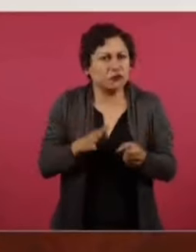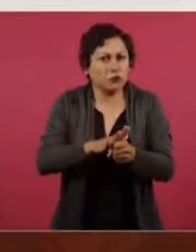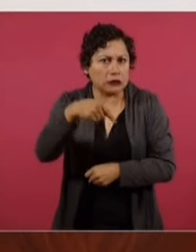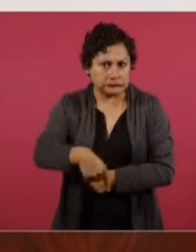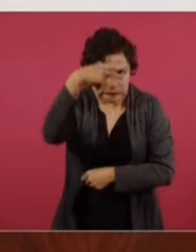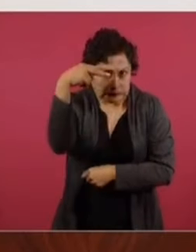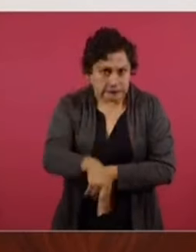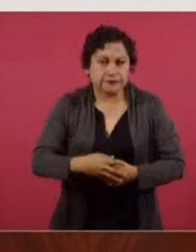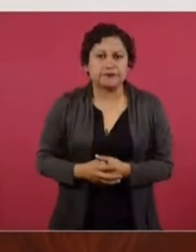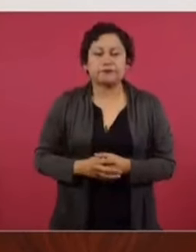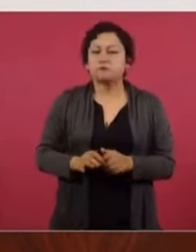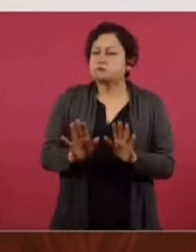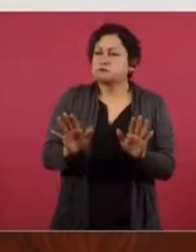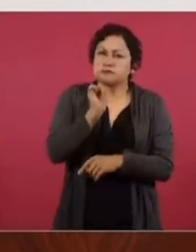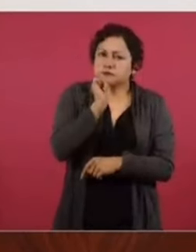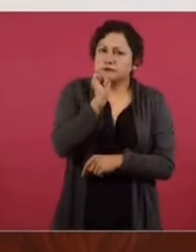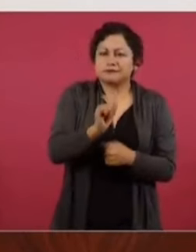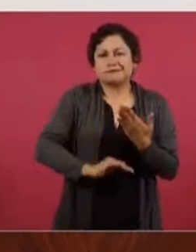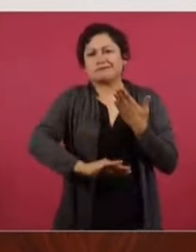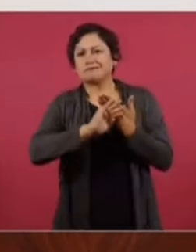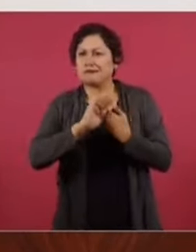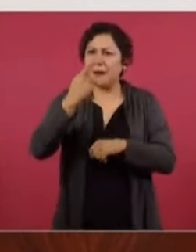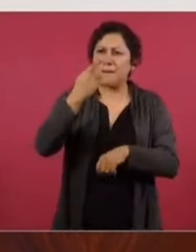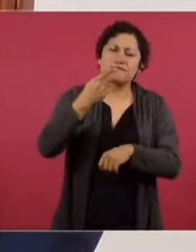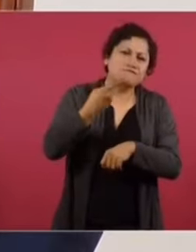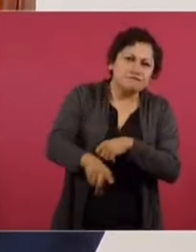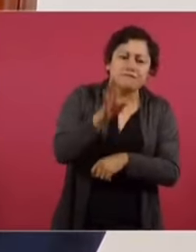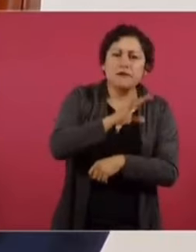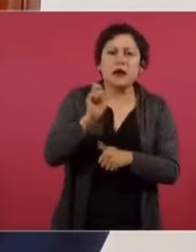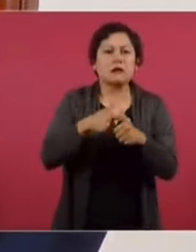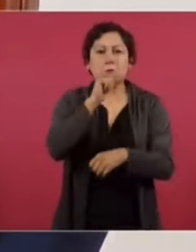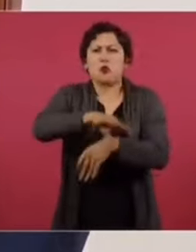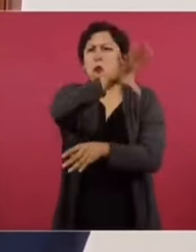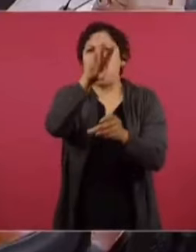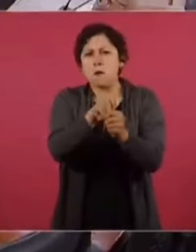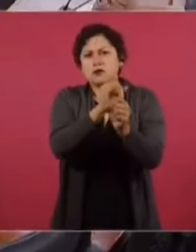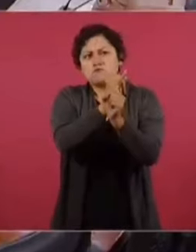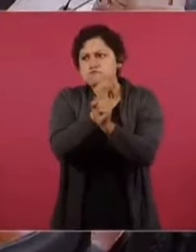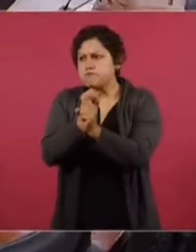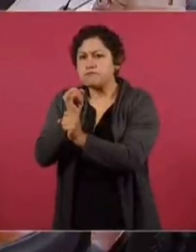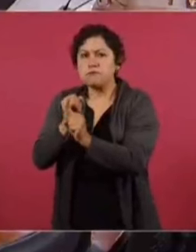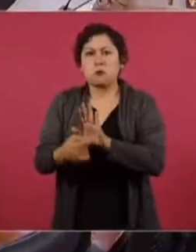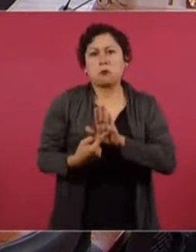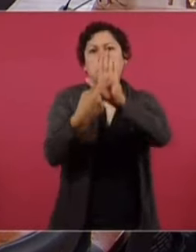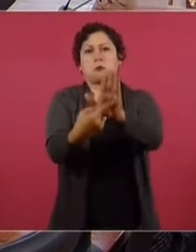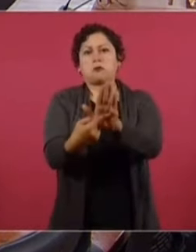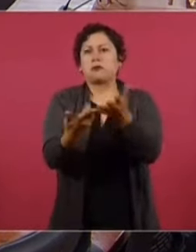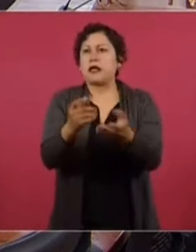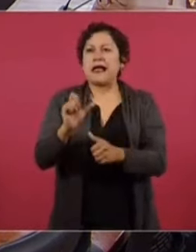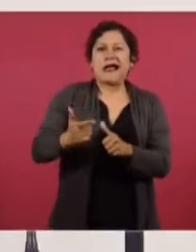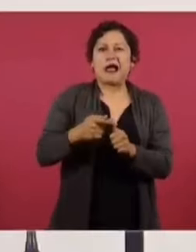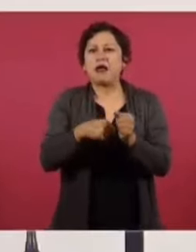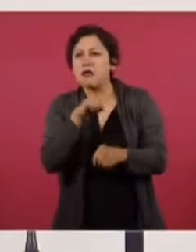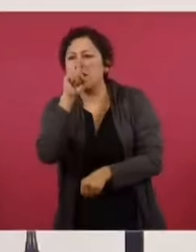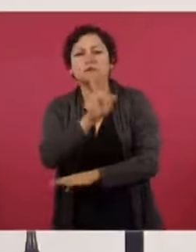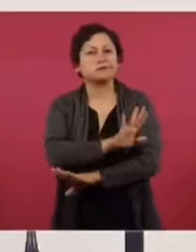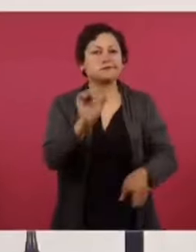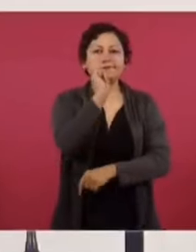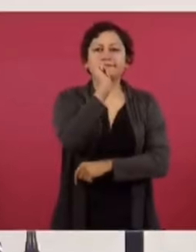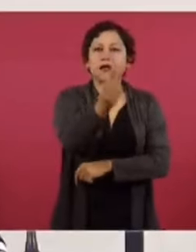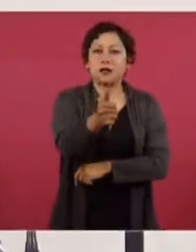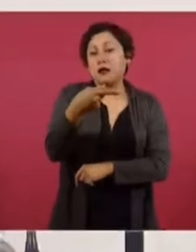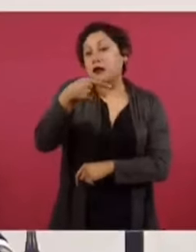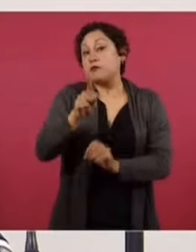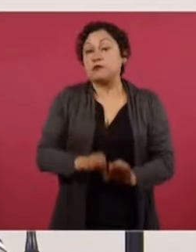Nada que pueda afectarnos porque se tiene que transparentar todo, no ocultar nada, absolutamente, solo no